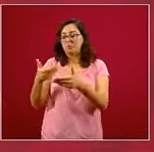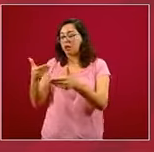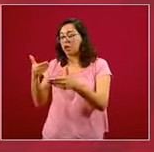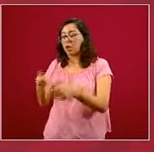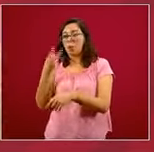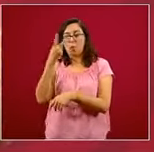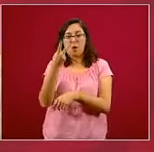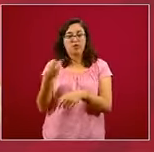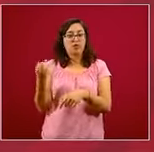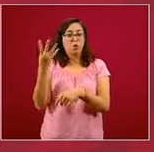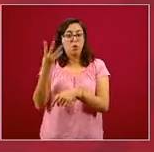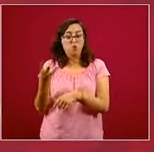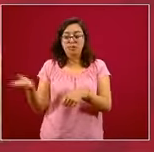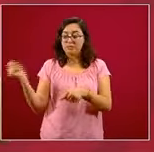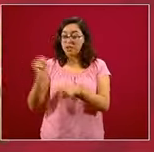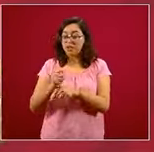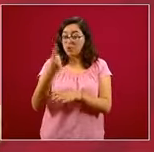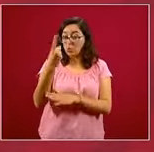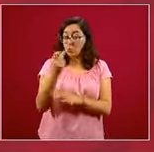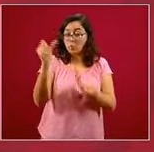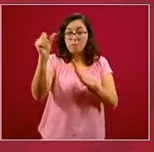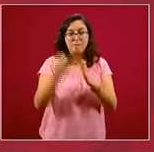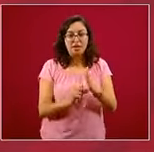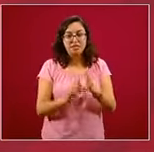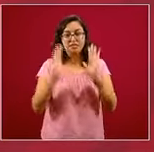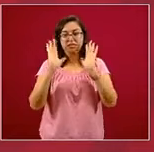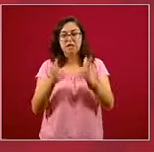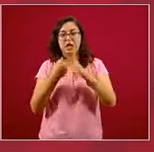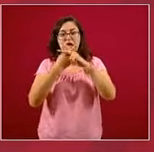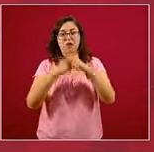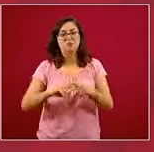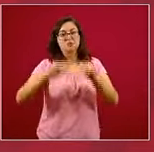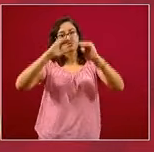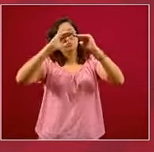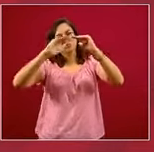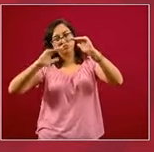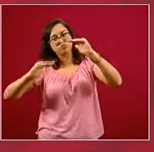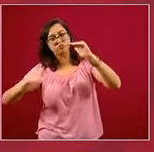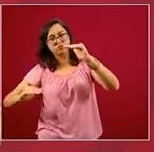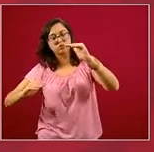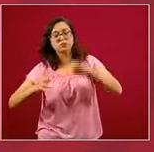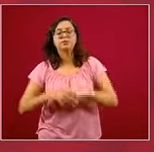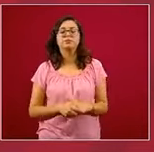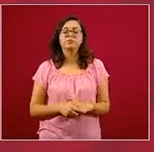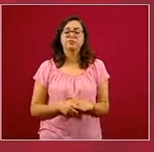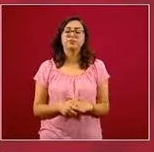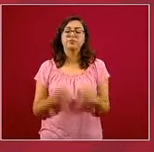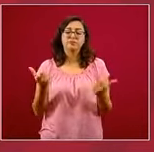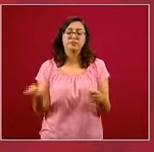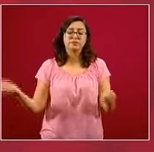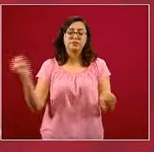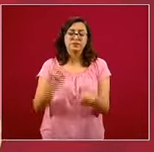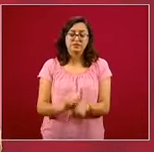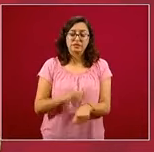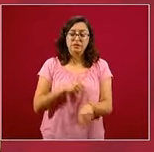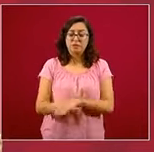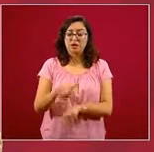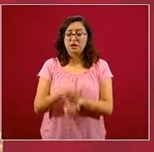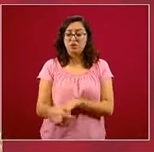cuatro semanas, un mes completo de descenso. En la semana más reciente registrada, es la semana número